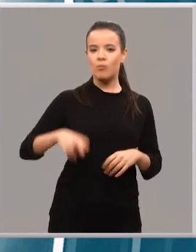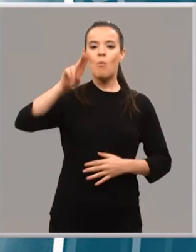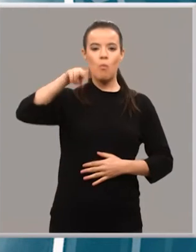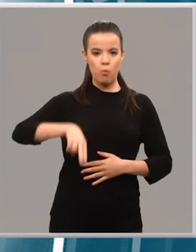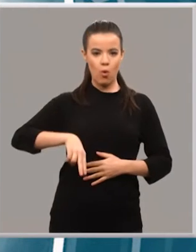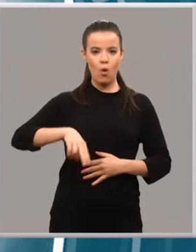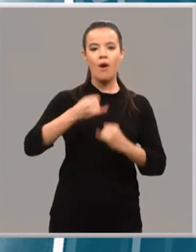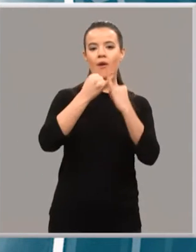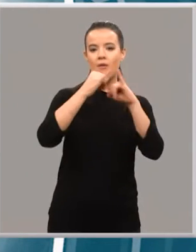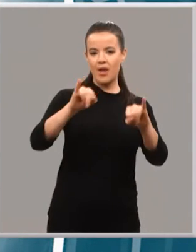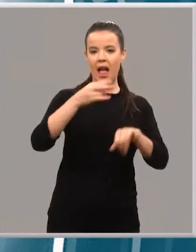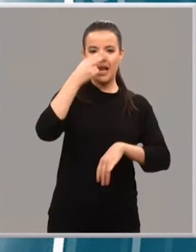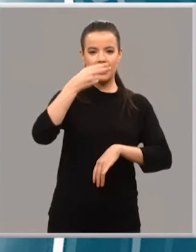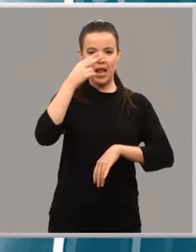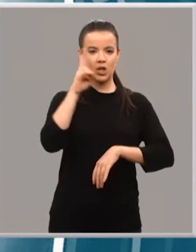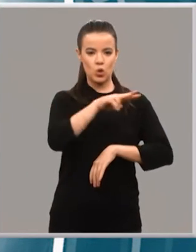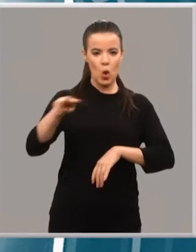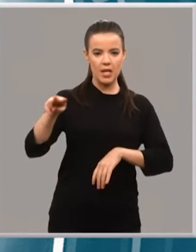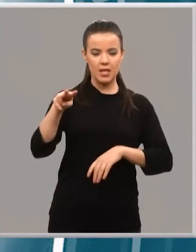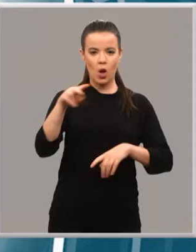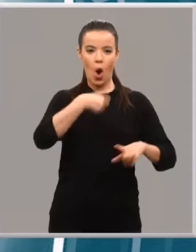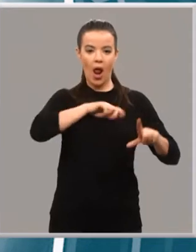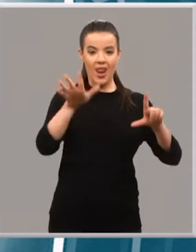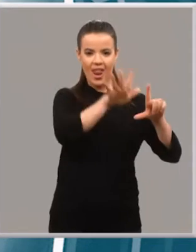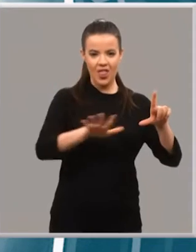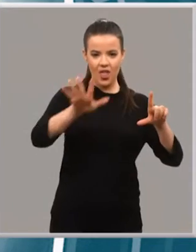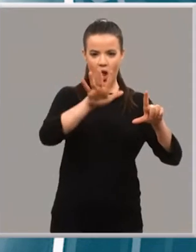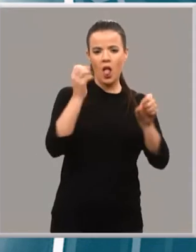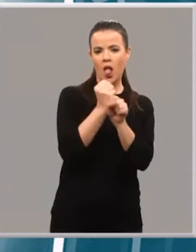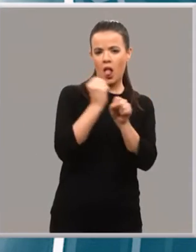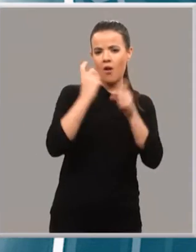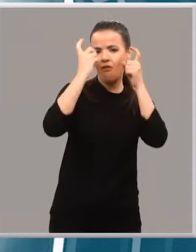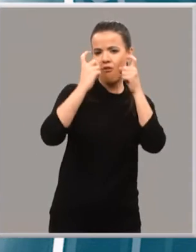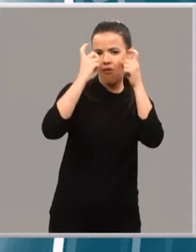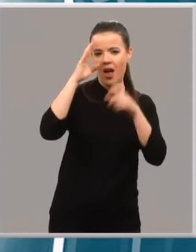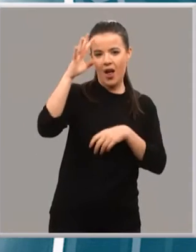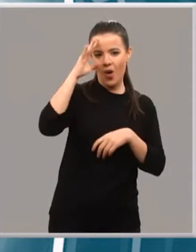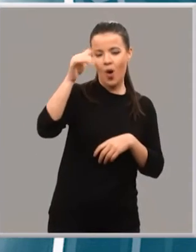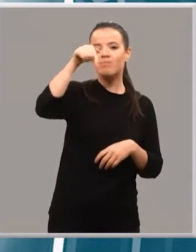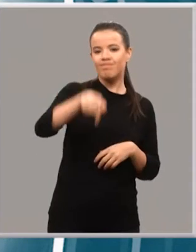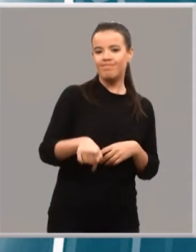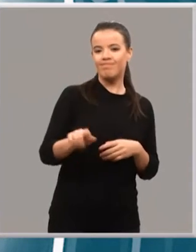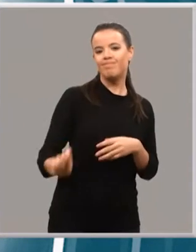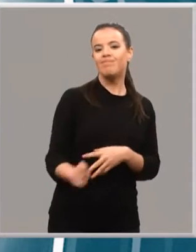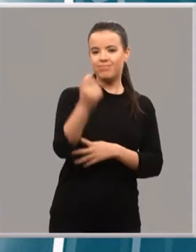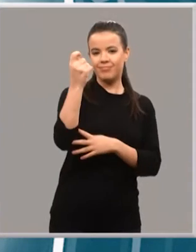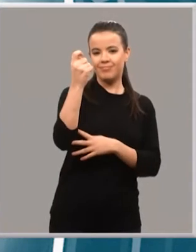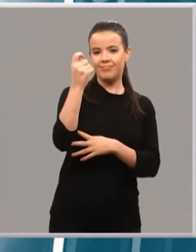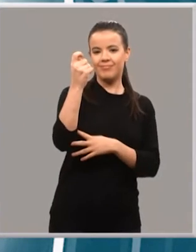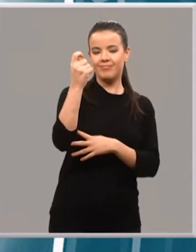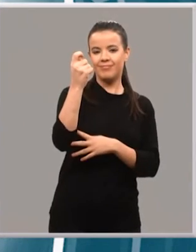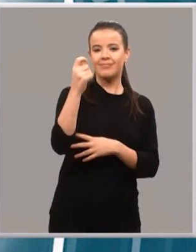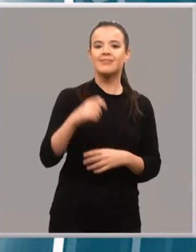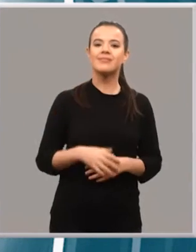interés turístico nacional. No ha sido tarea fácil, mucho esfuerzo e ilusión que hoy se han visto totalmente recompensados.